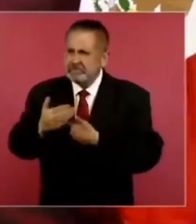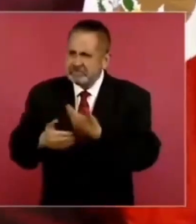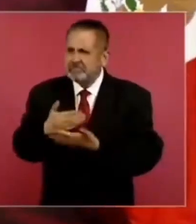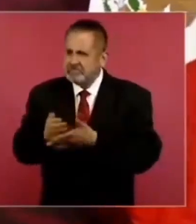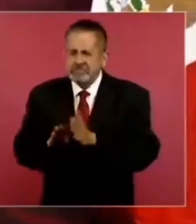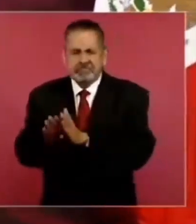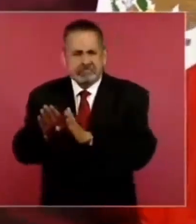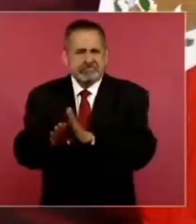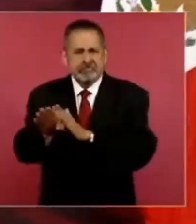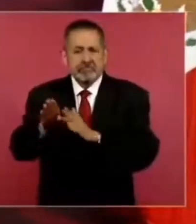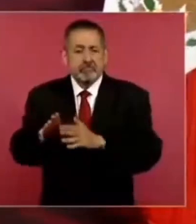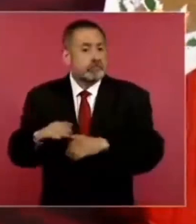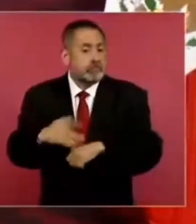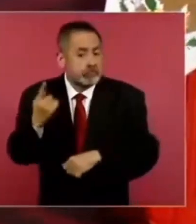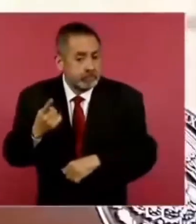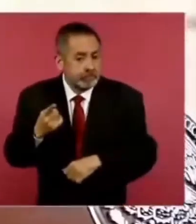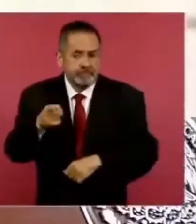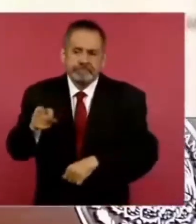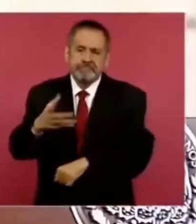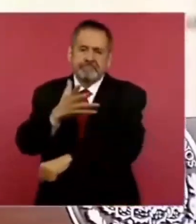por su honestidad.